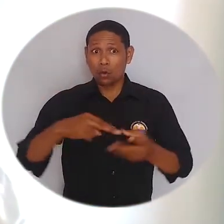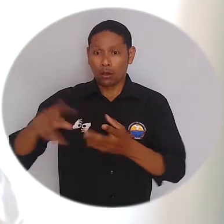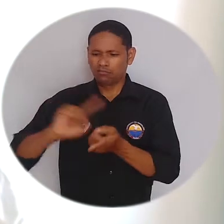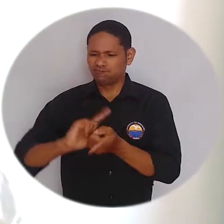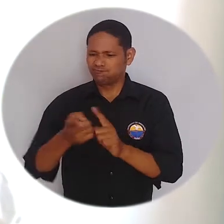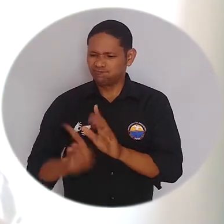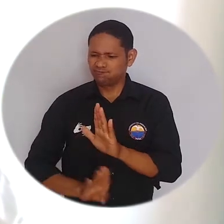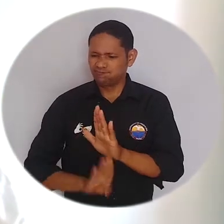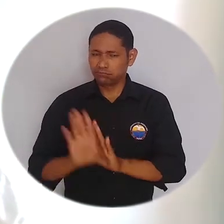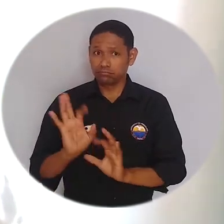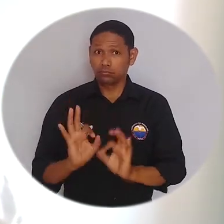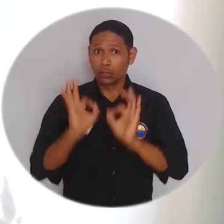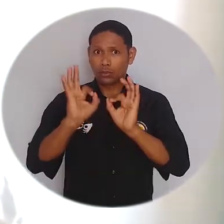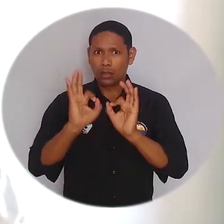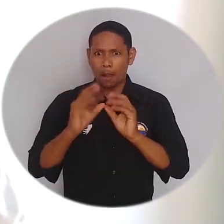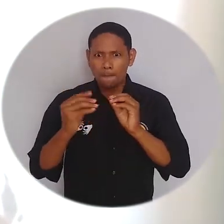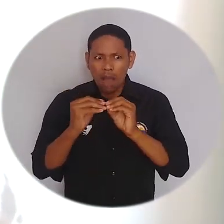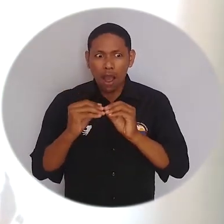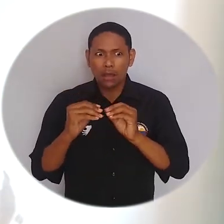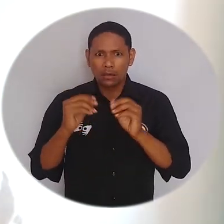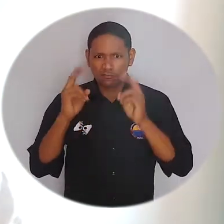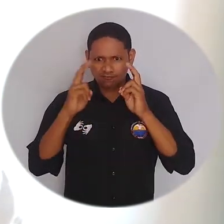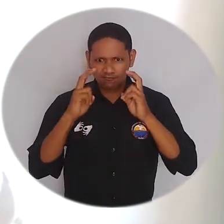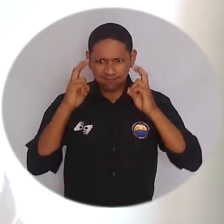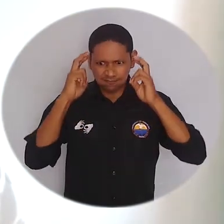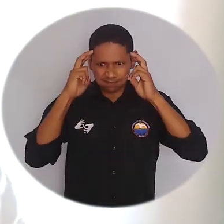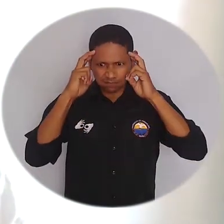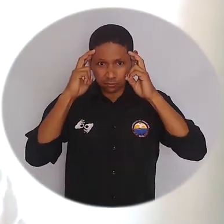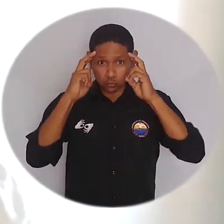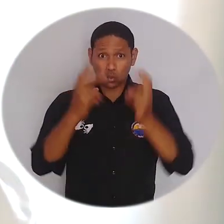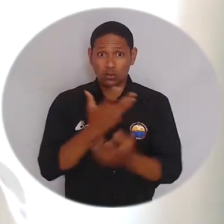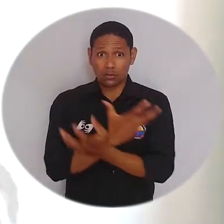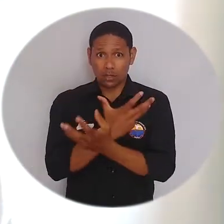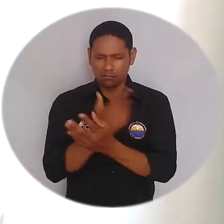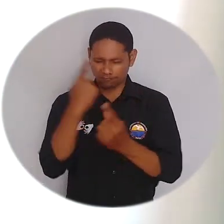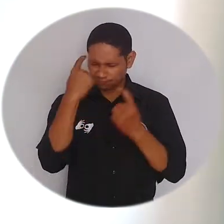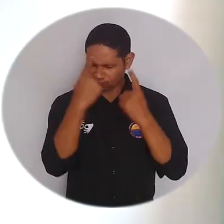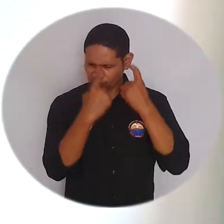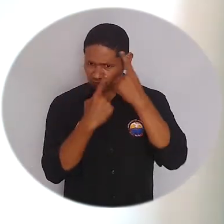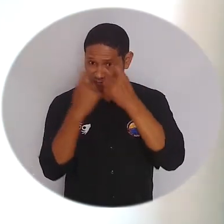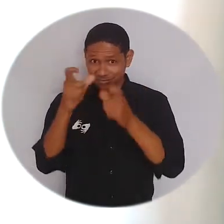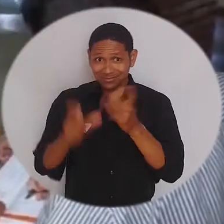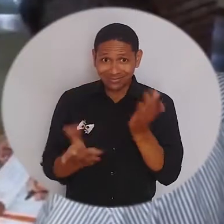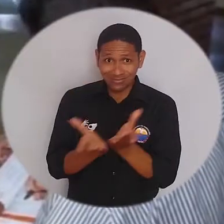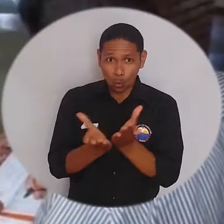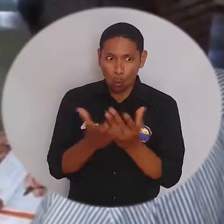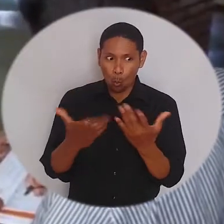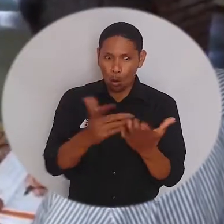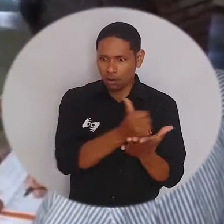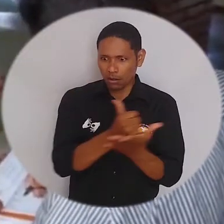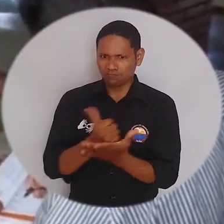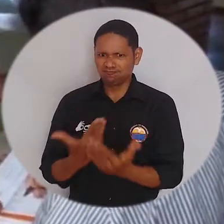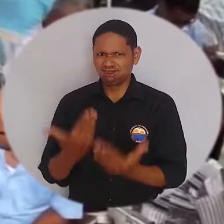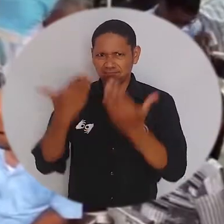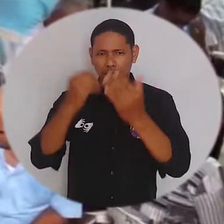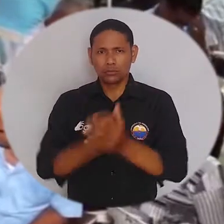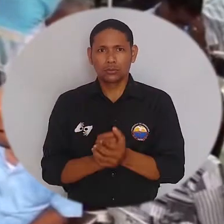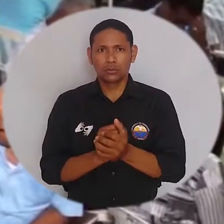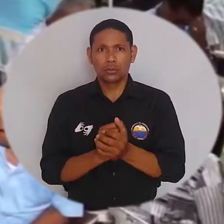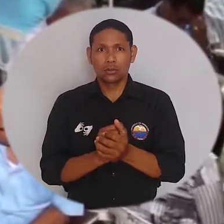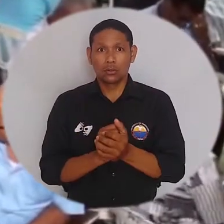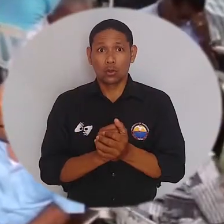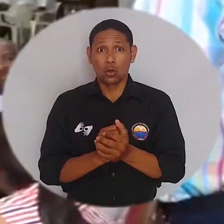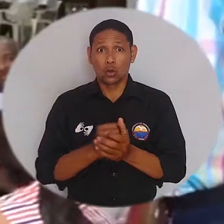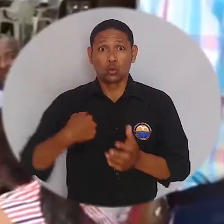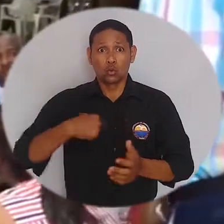calidad de la educación y en el desarrollo cognitivo y científico de los estudiantes. Por eso